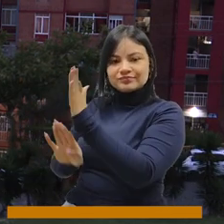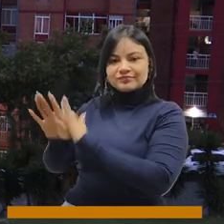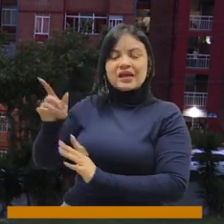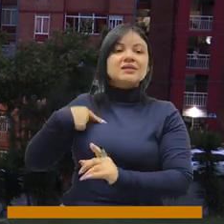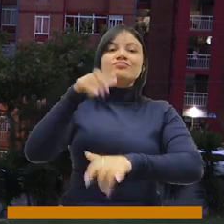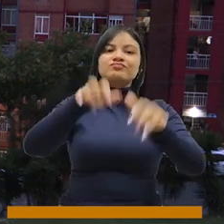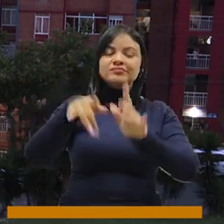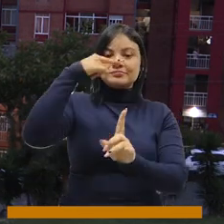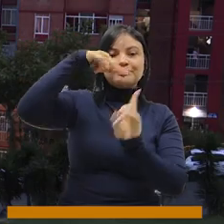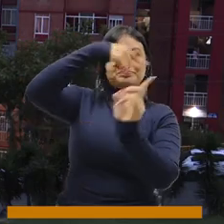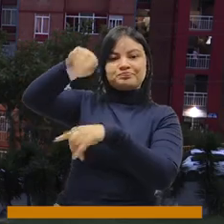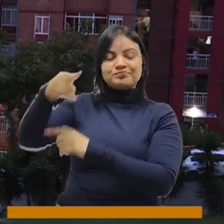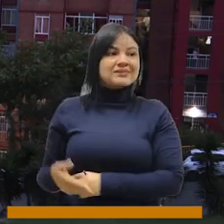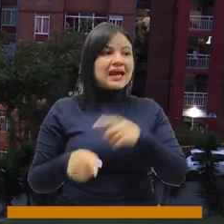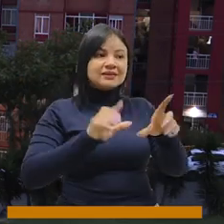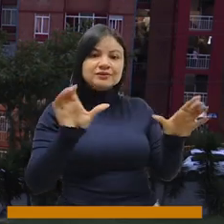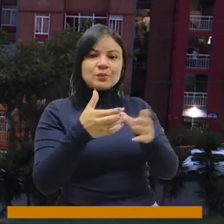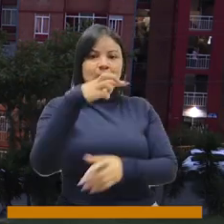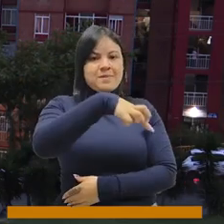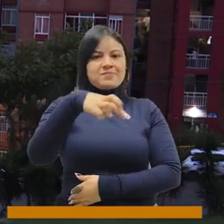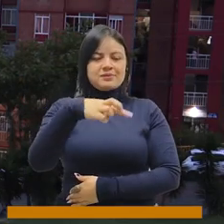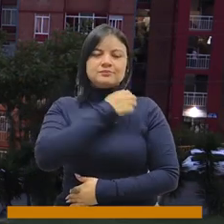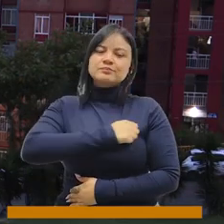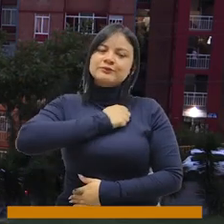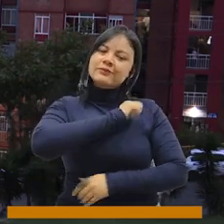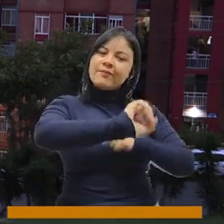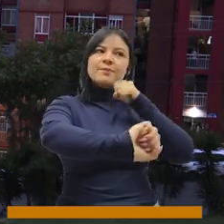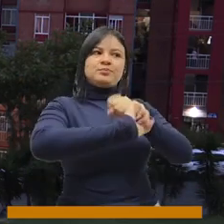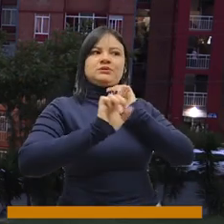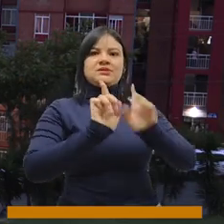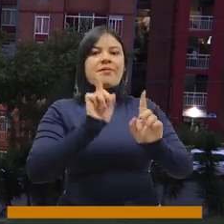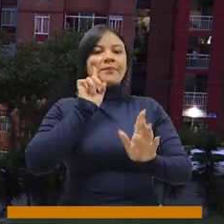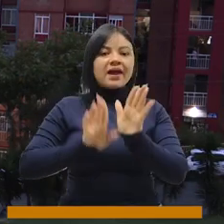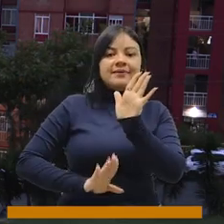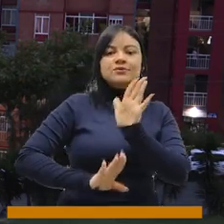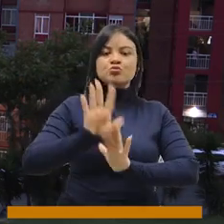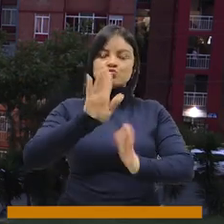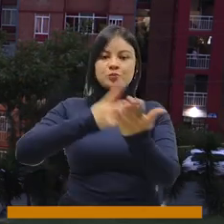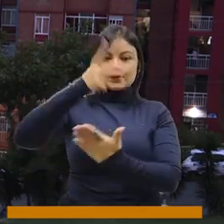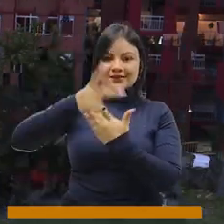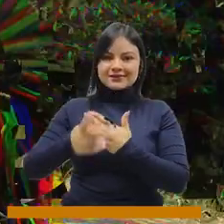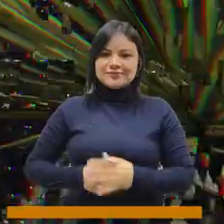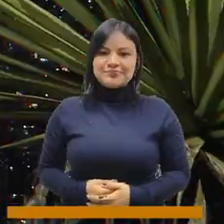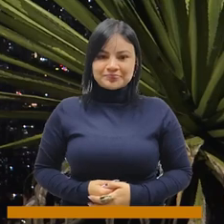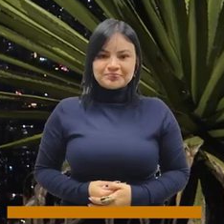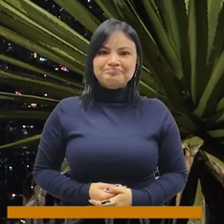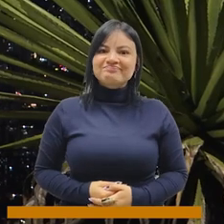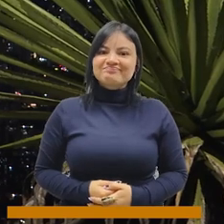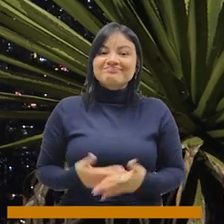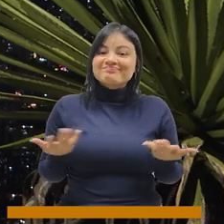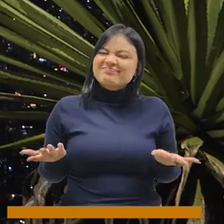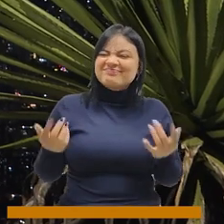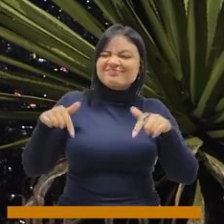a la Secretaría de Turismo y Entretenimiento, a la Agencia PP, para que nos apoyen con el desarrollo de este proyecto. Hoy nos